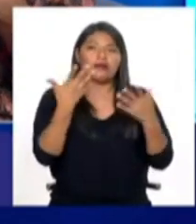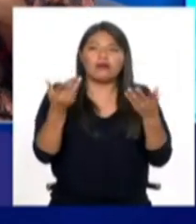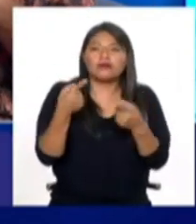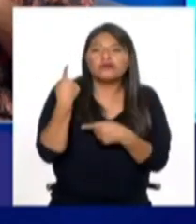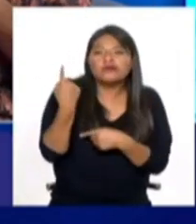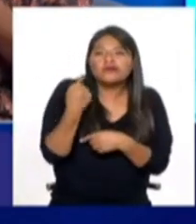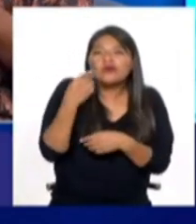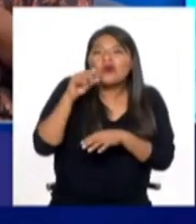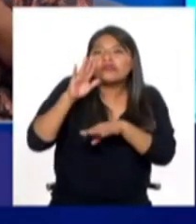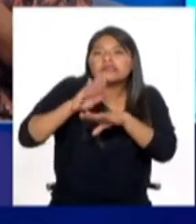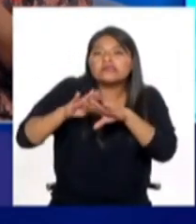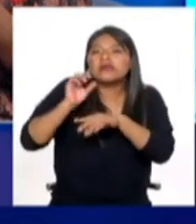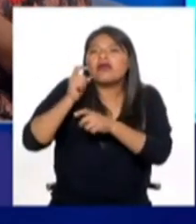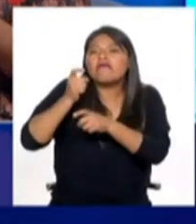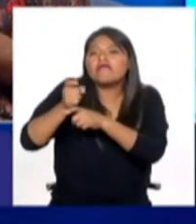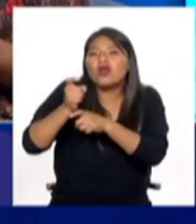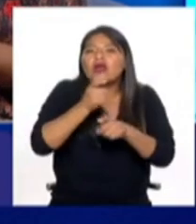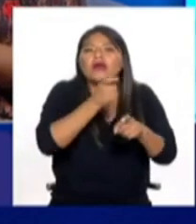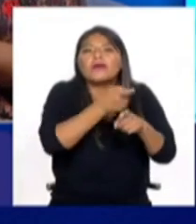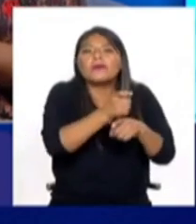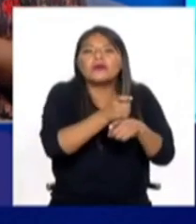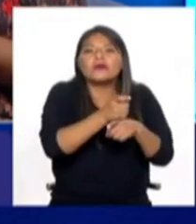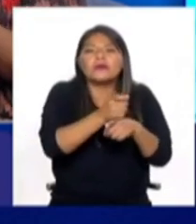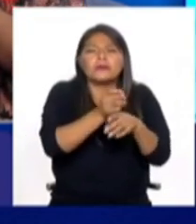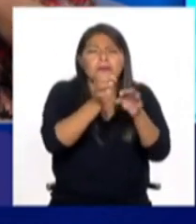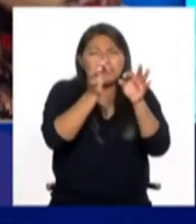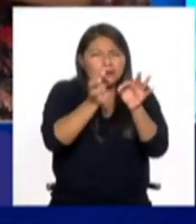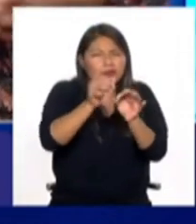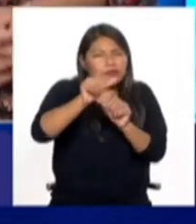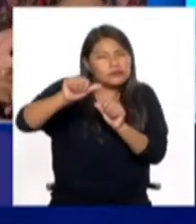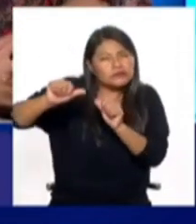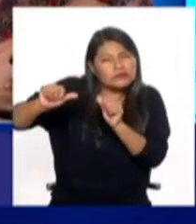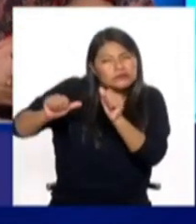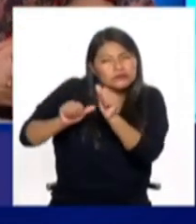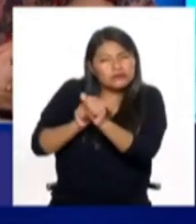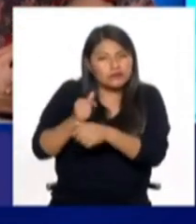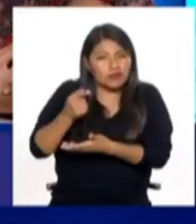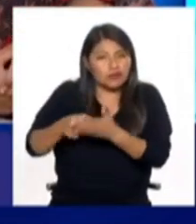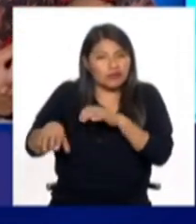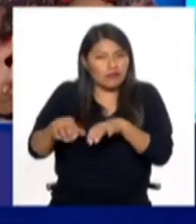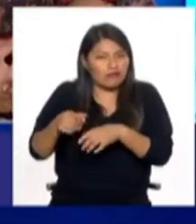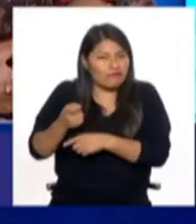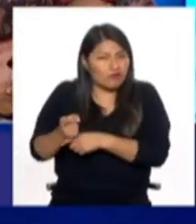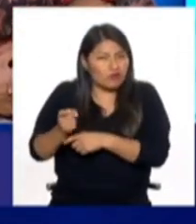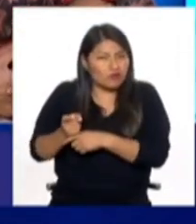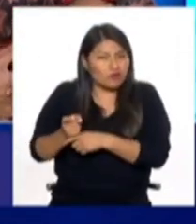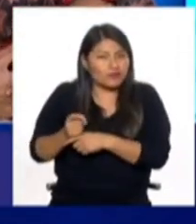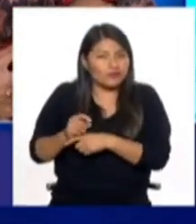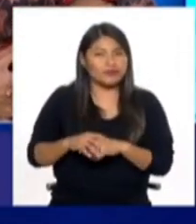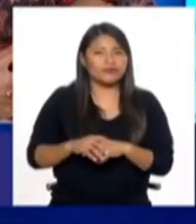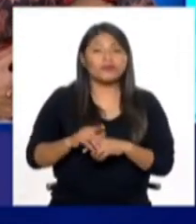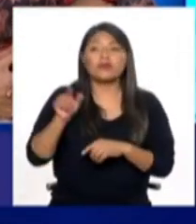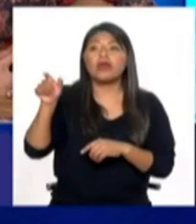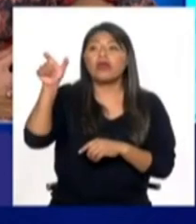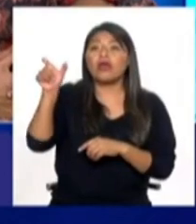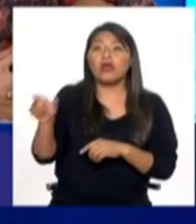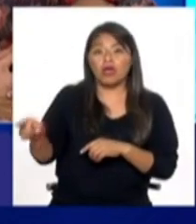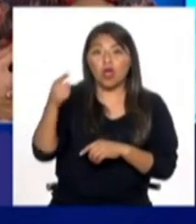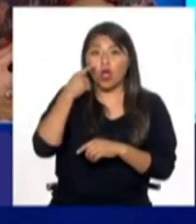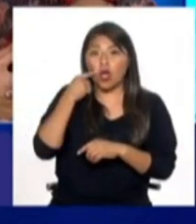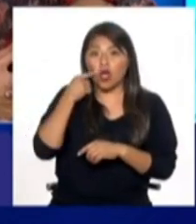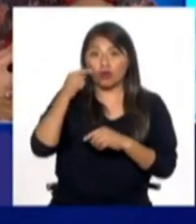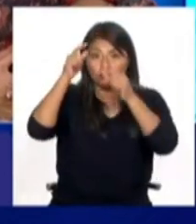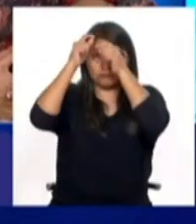chistoso, pero ¿de qué nos estamos riendo al final de cuentas? Claro, primero porque no se está riendo de él mismo, se está riendo de